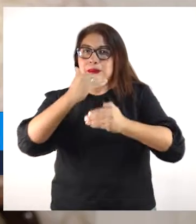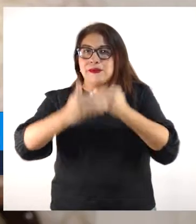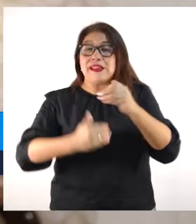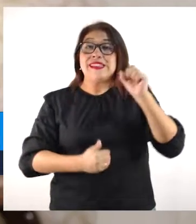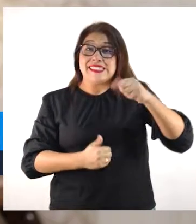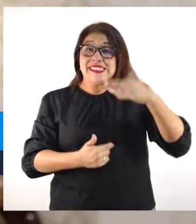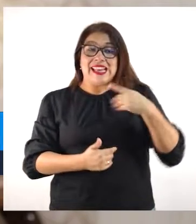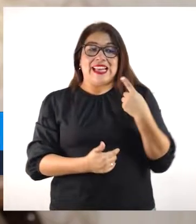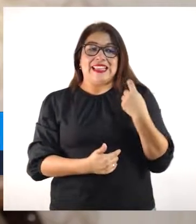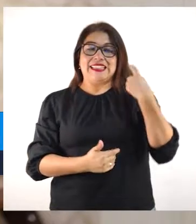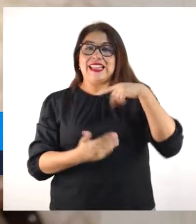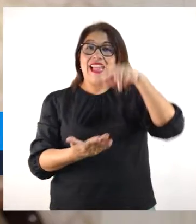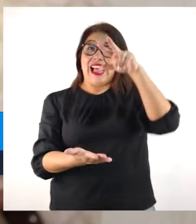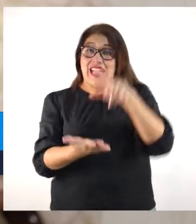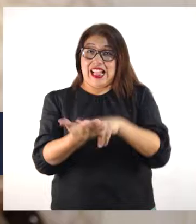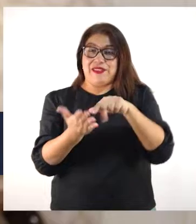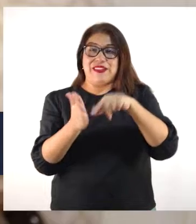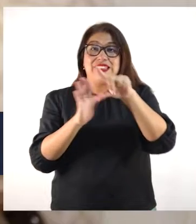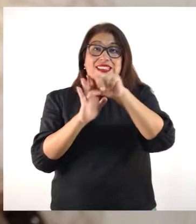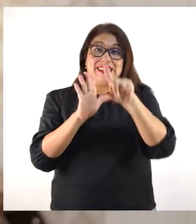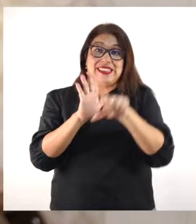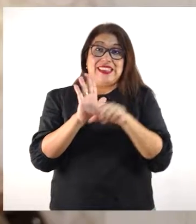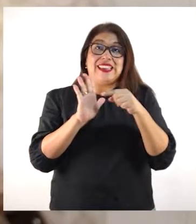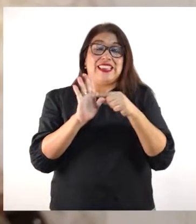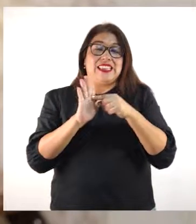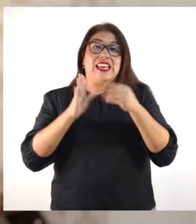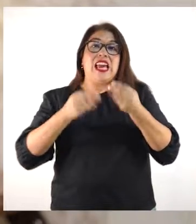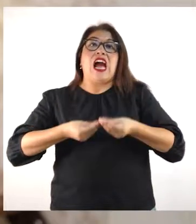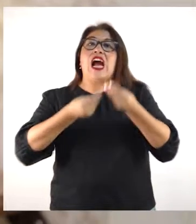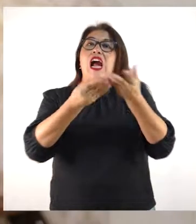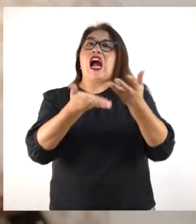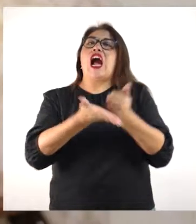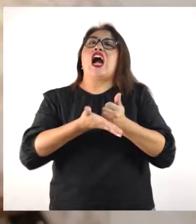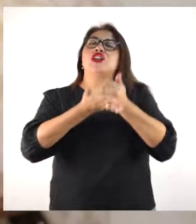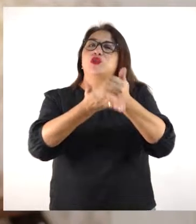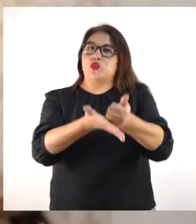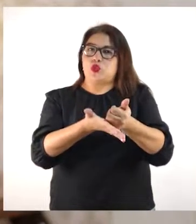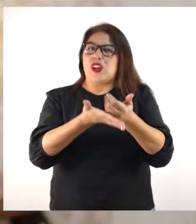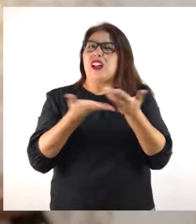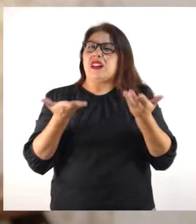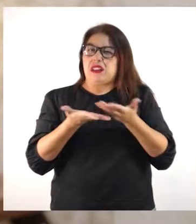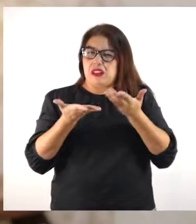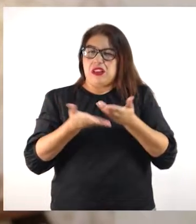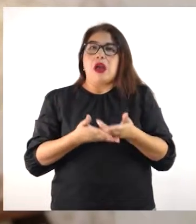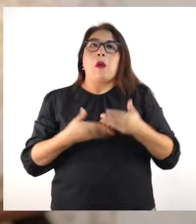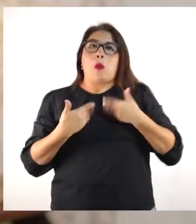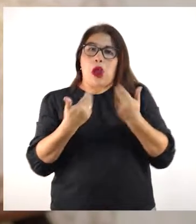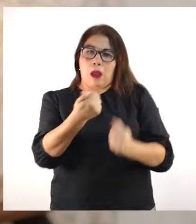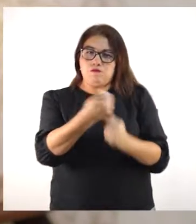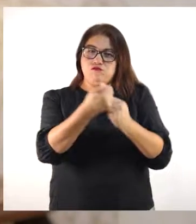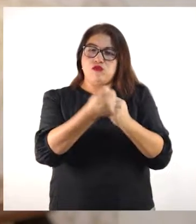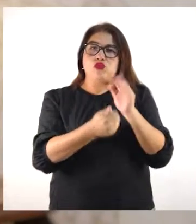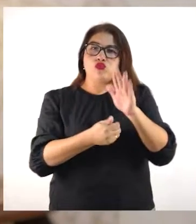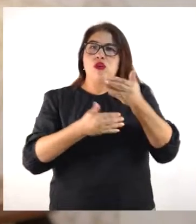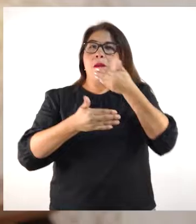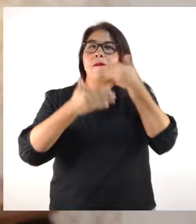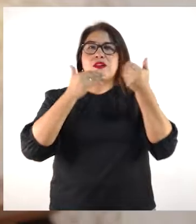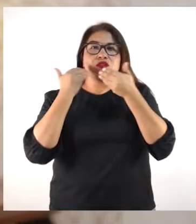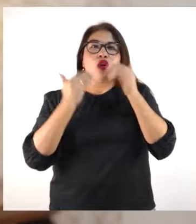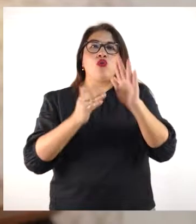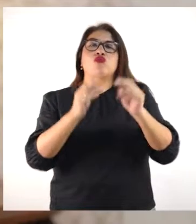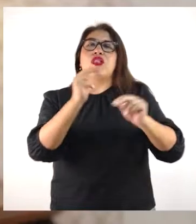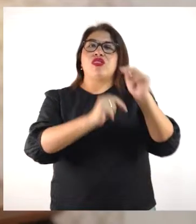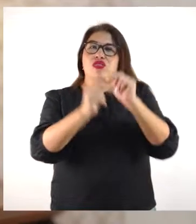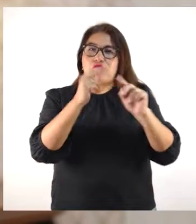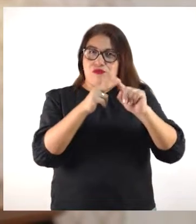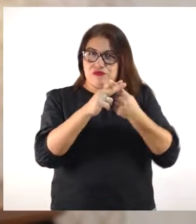acaba de aprobarse un decreto legislativo que permite ayudar, contribuir con la mejora de